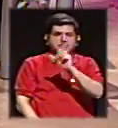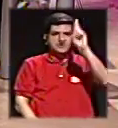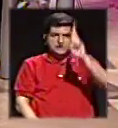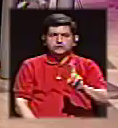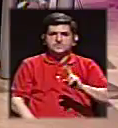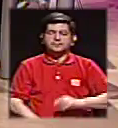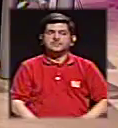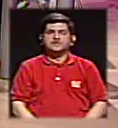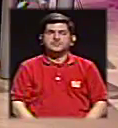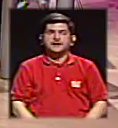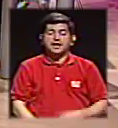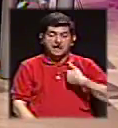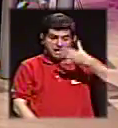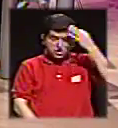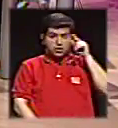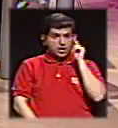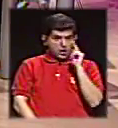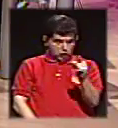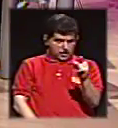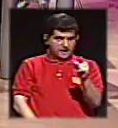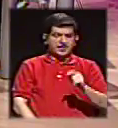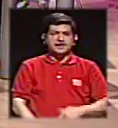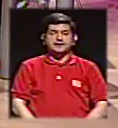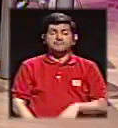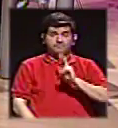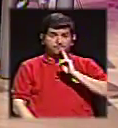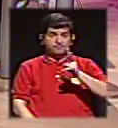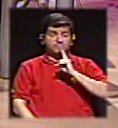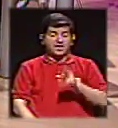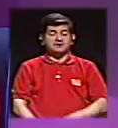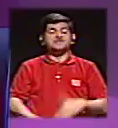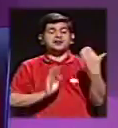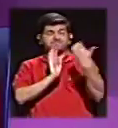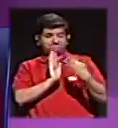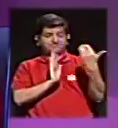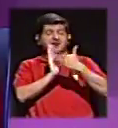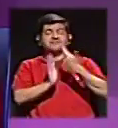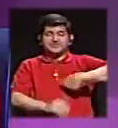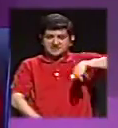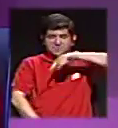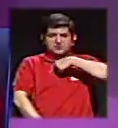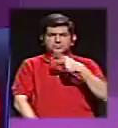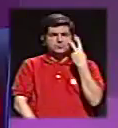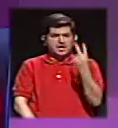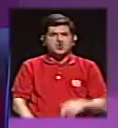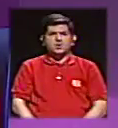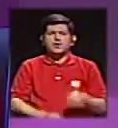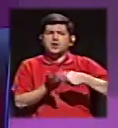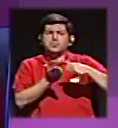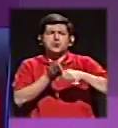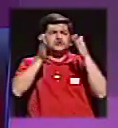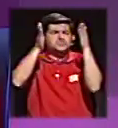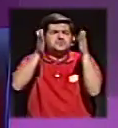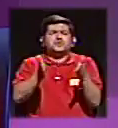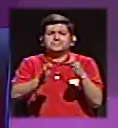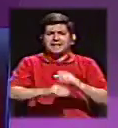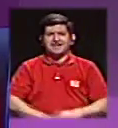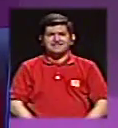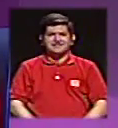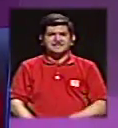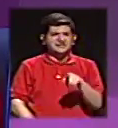Y creo que ahí estamos realmente pagando las consecuencias y lo vemos con un electorado cada vez